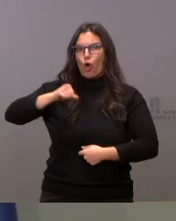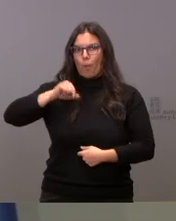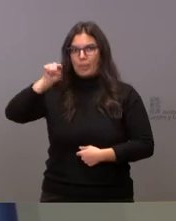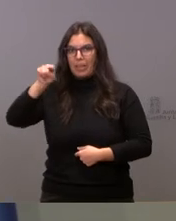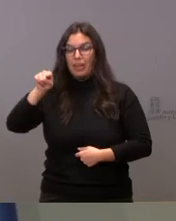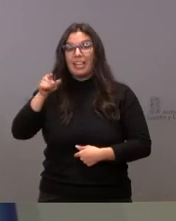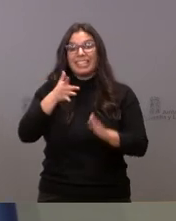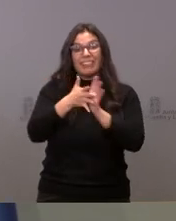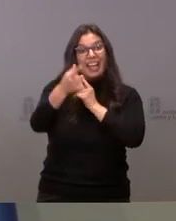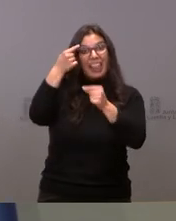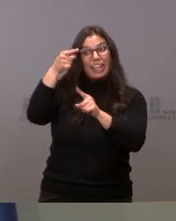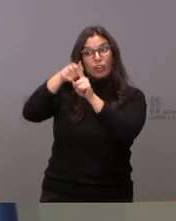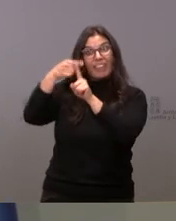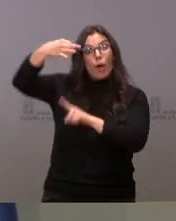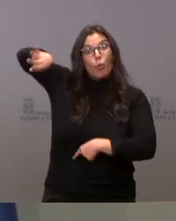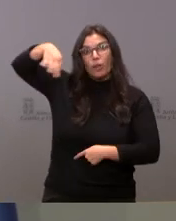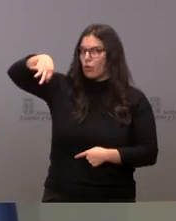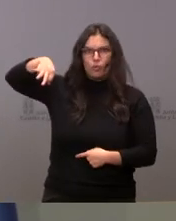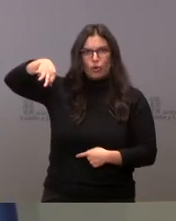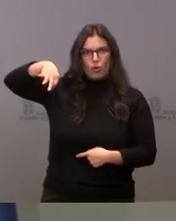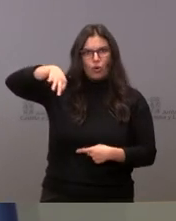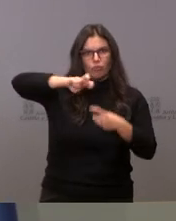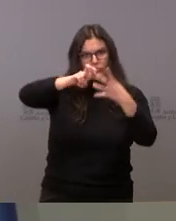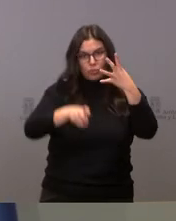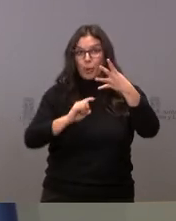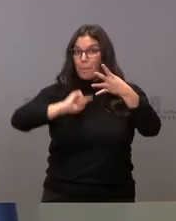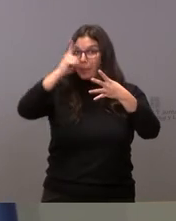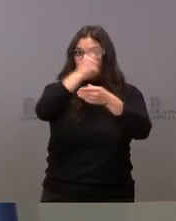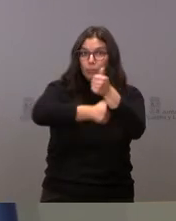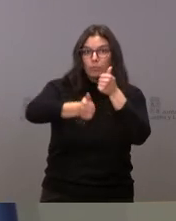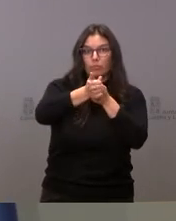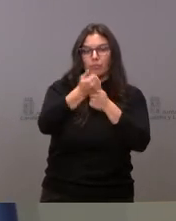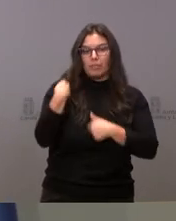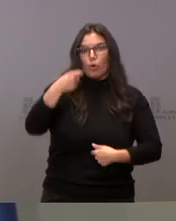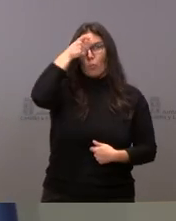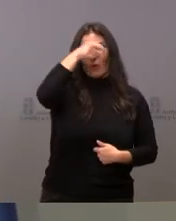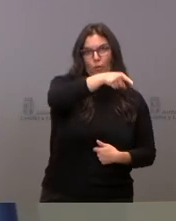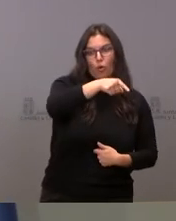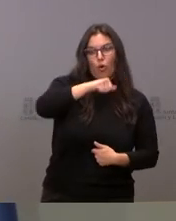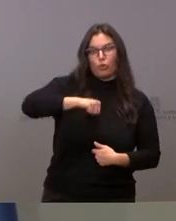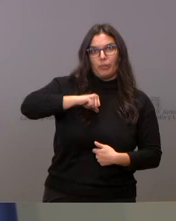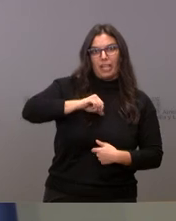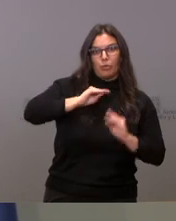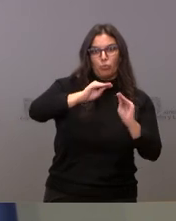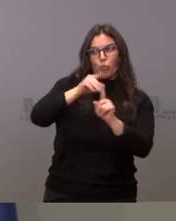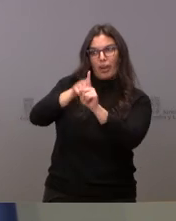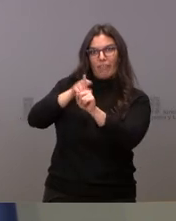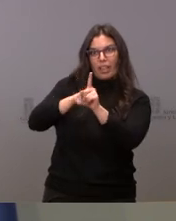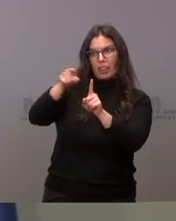una situación de incremento de incidencia en un municipio cuyo hospital de referencia puede